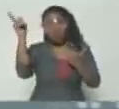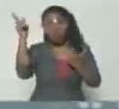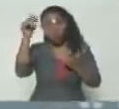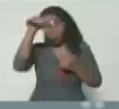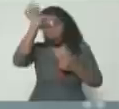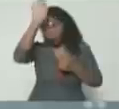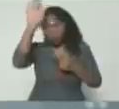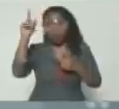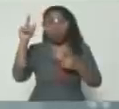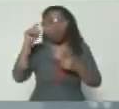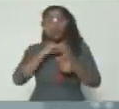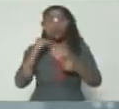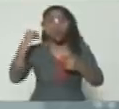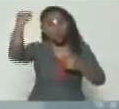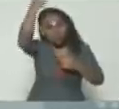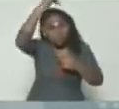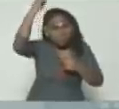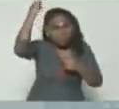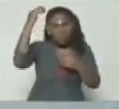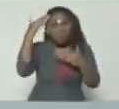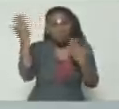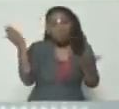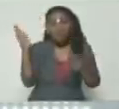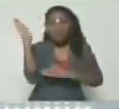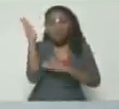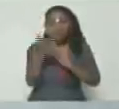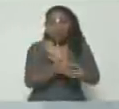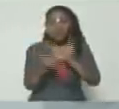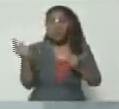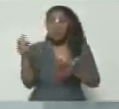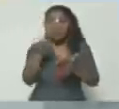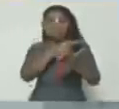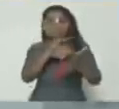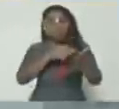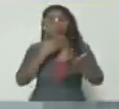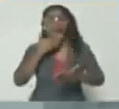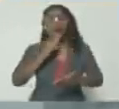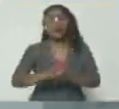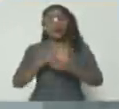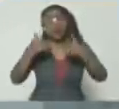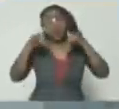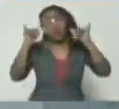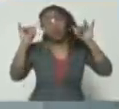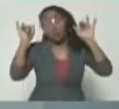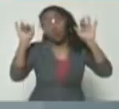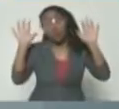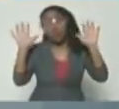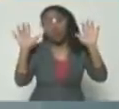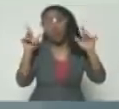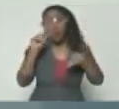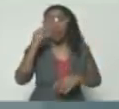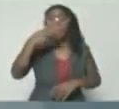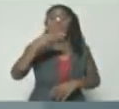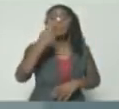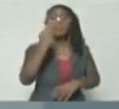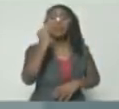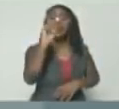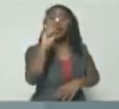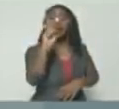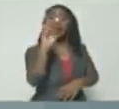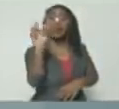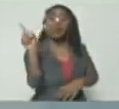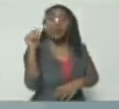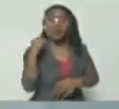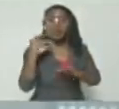obispo, no sé. Y leyó una carta, supuestamente de Pietro Parolin, secretario de Estado del